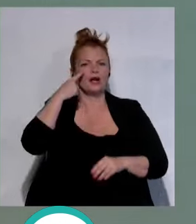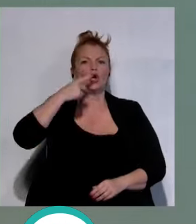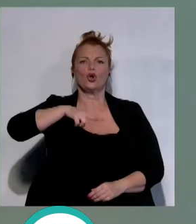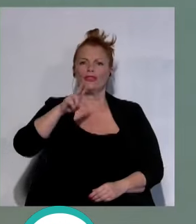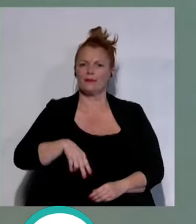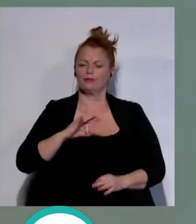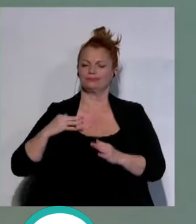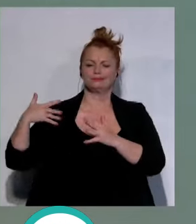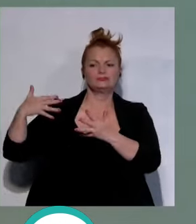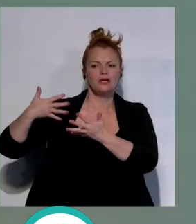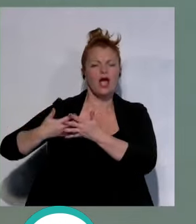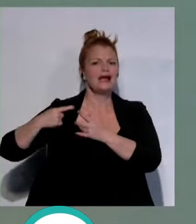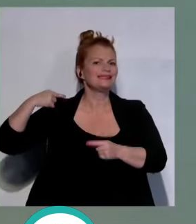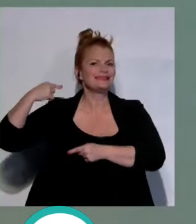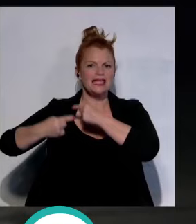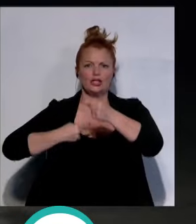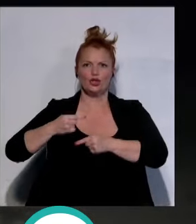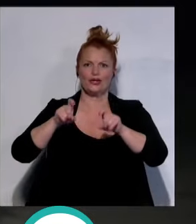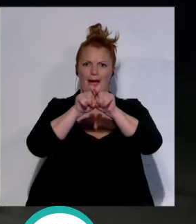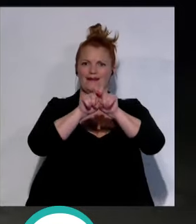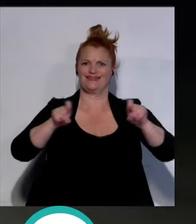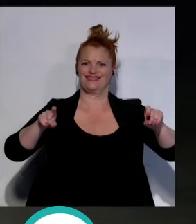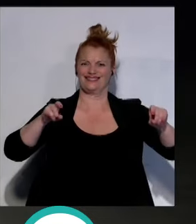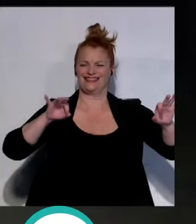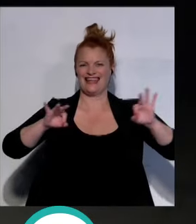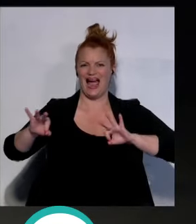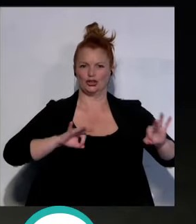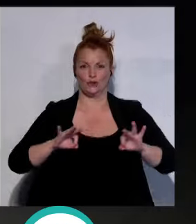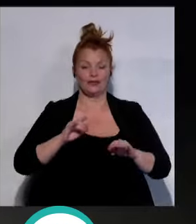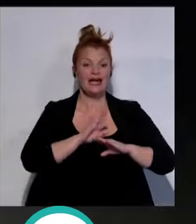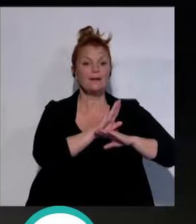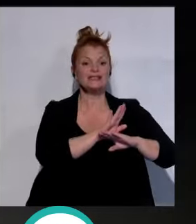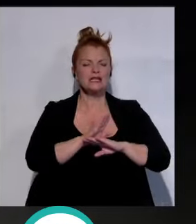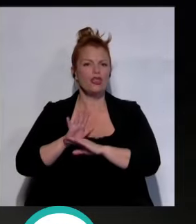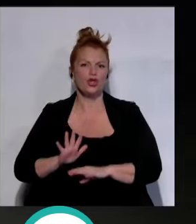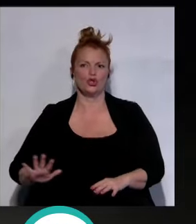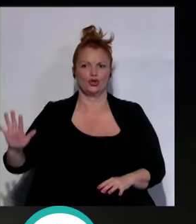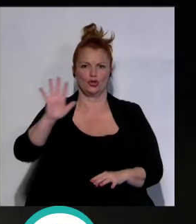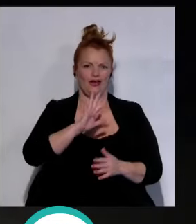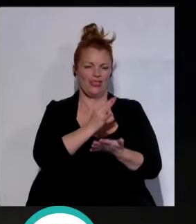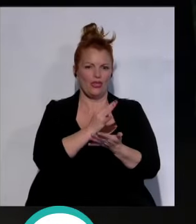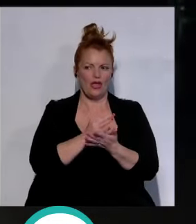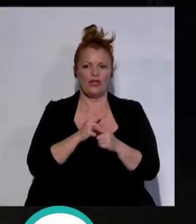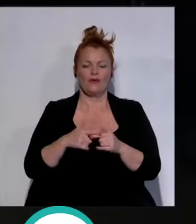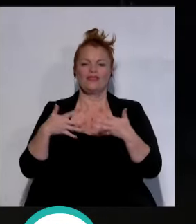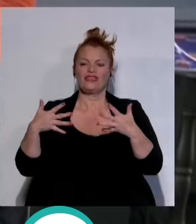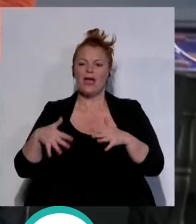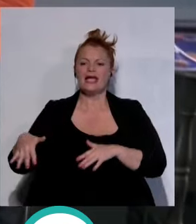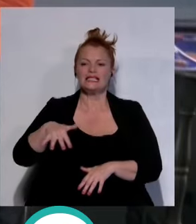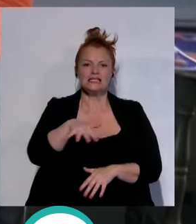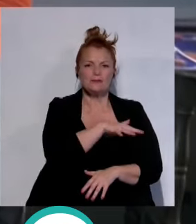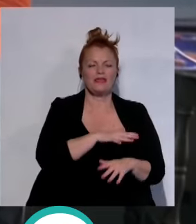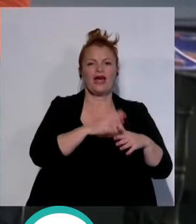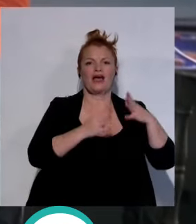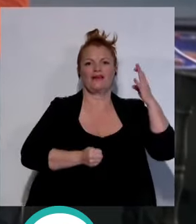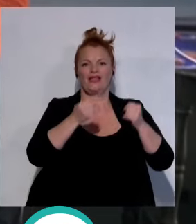a la trayectoria de esta compañía las representaciones serán por toda la ciudad en 10 espacios como la central